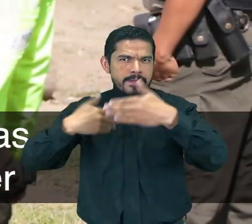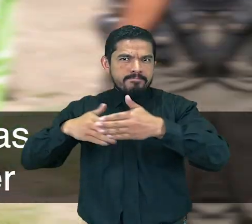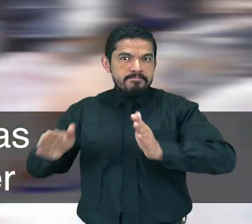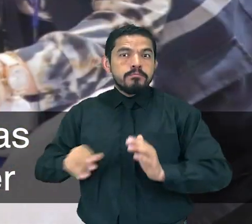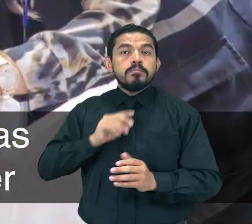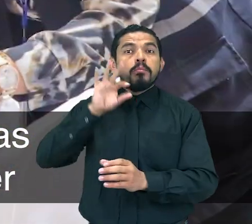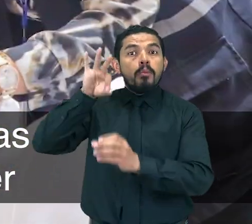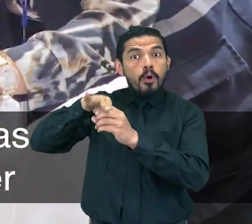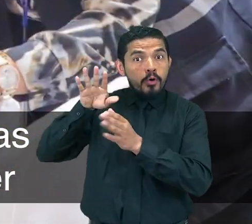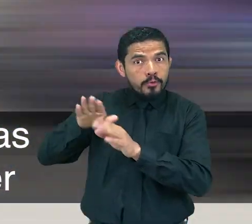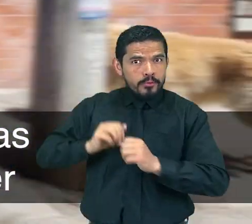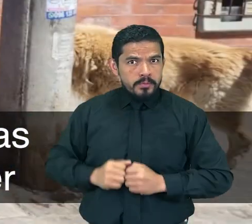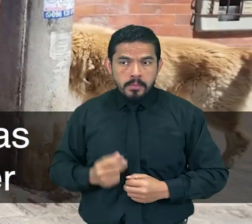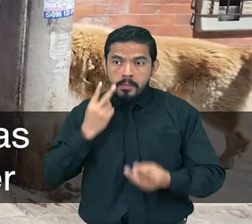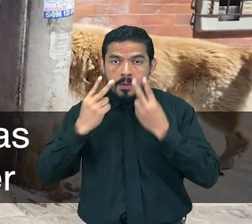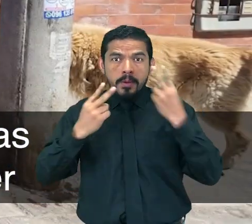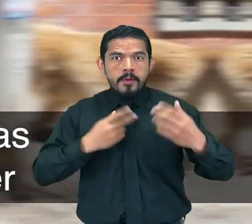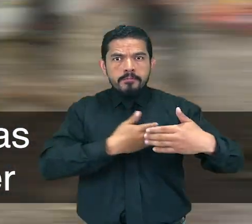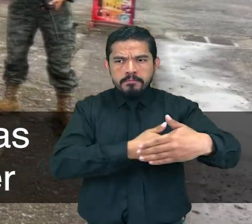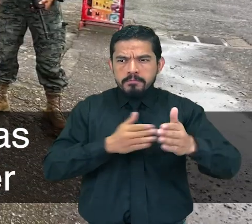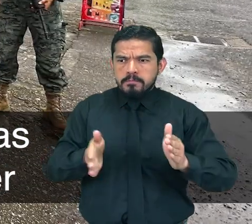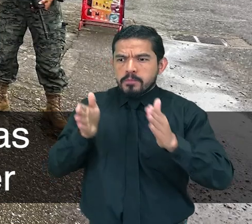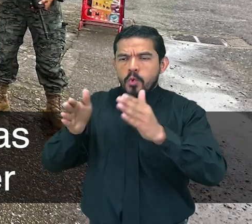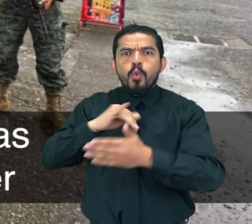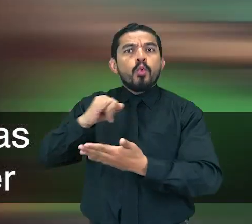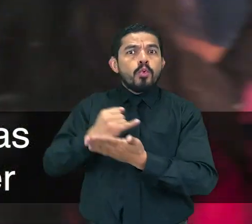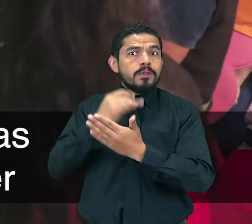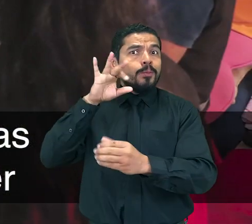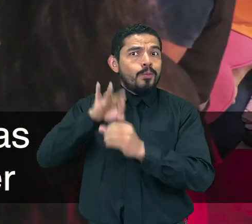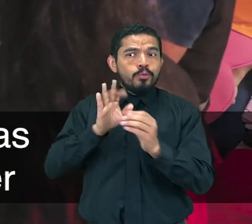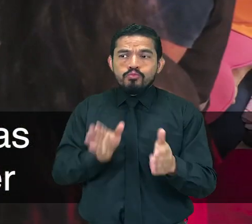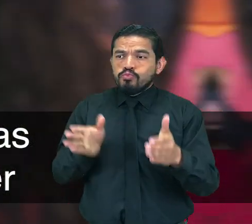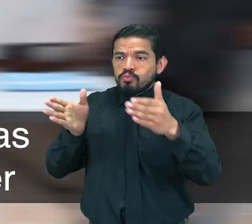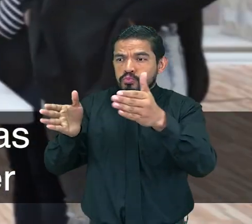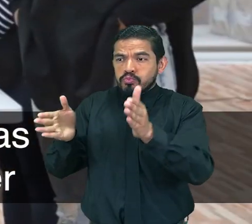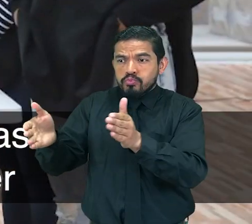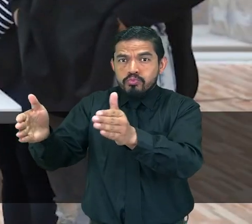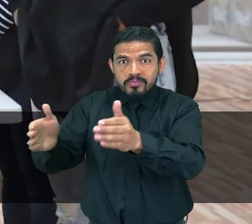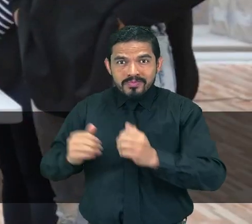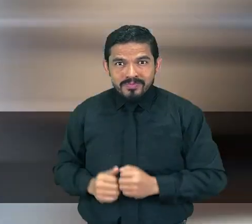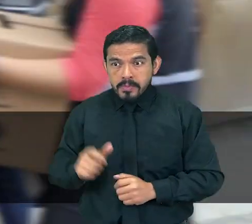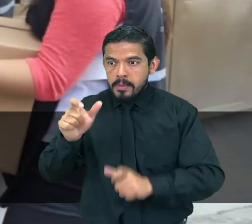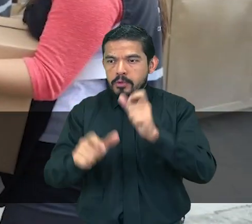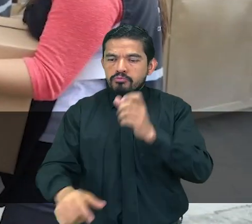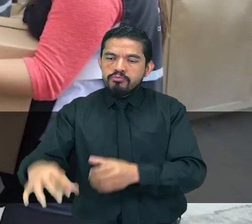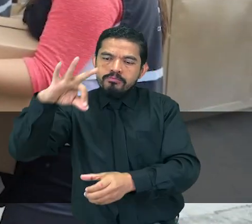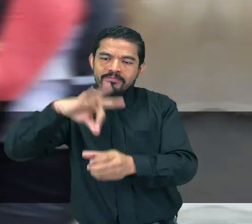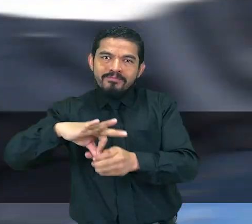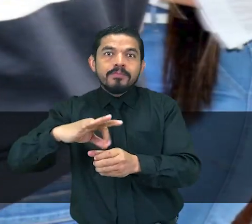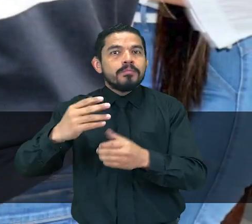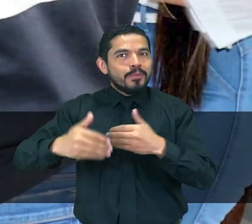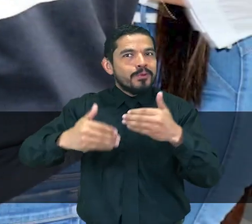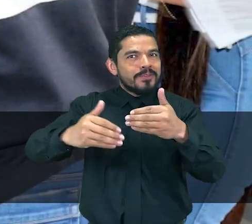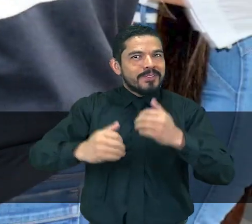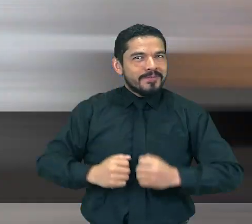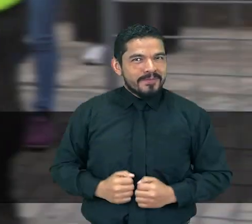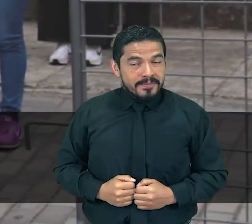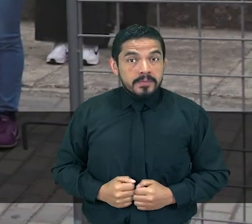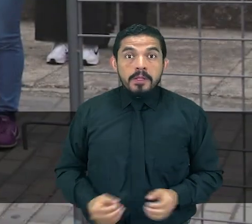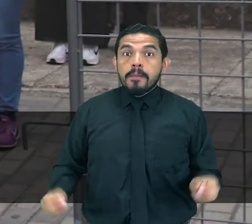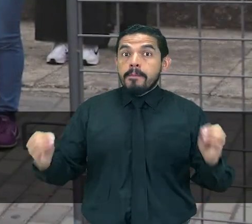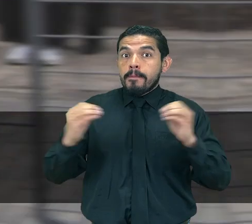ejercicio, verificamos la instalación de las juntas receptoras del voto móviles a ser utilizadas en este proceso,